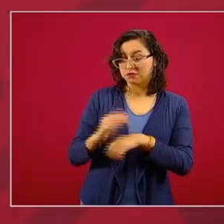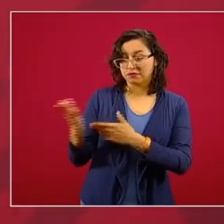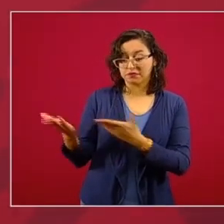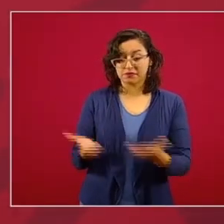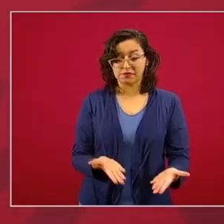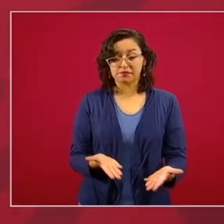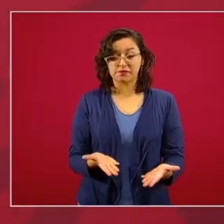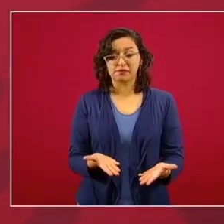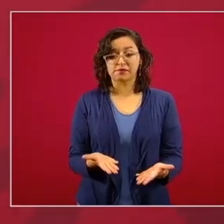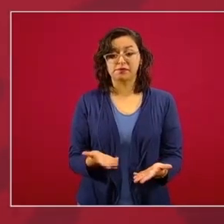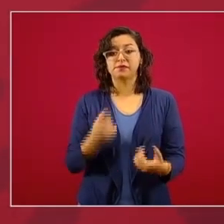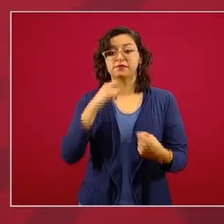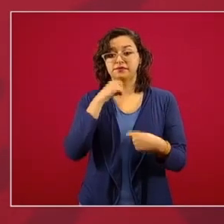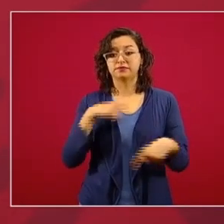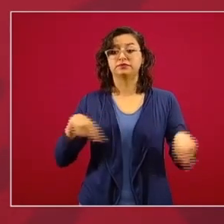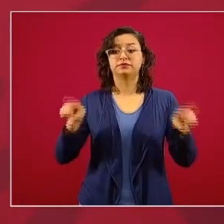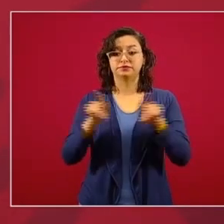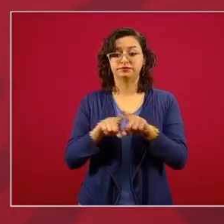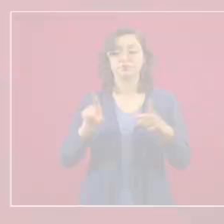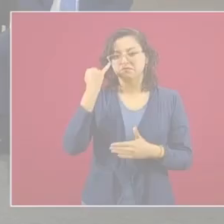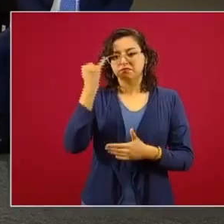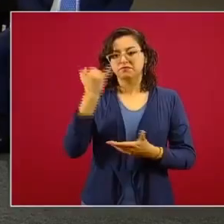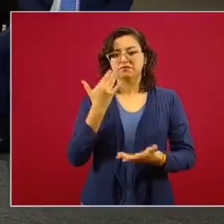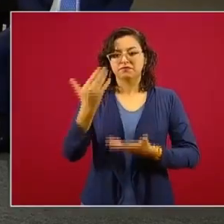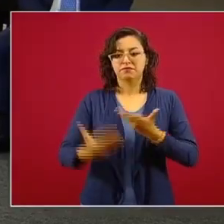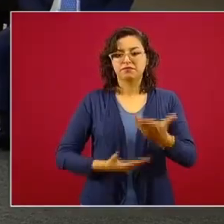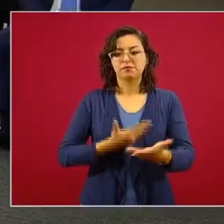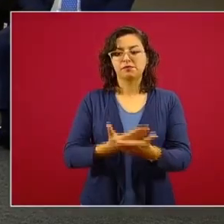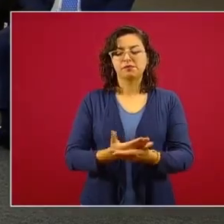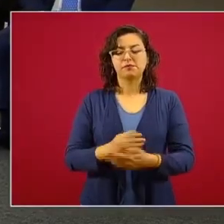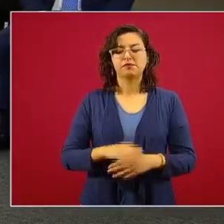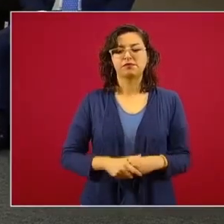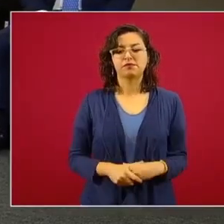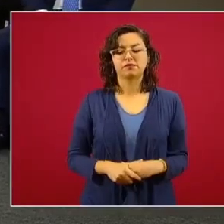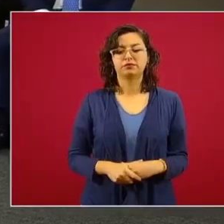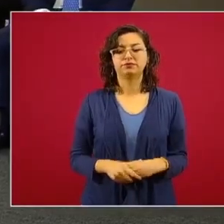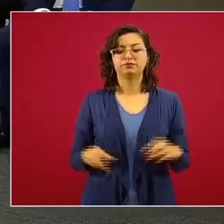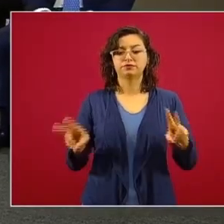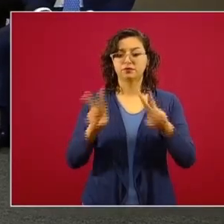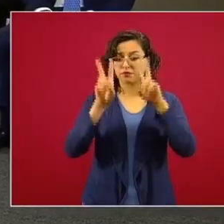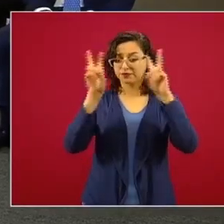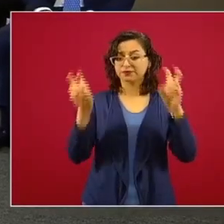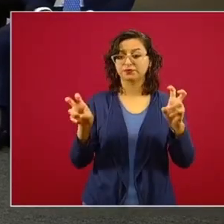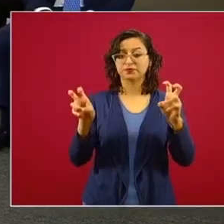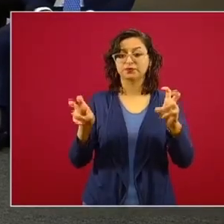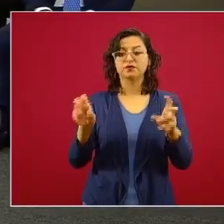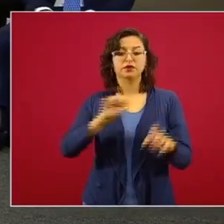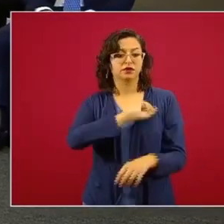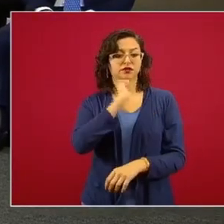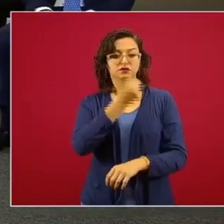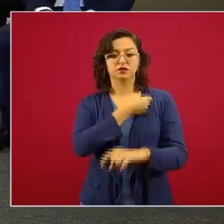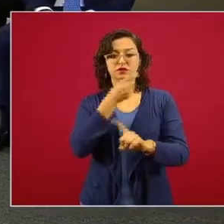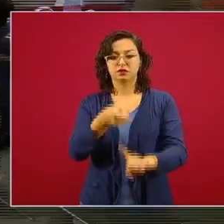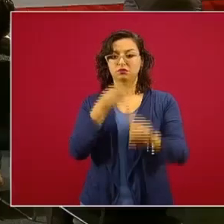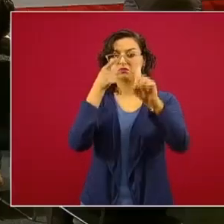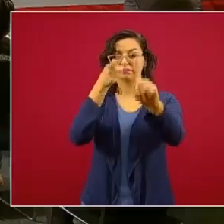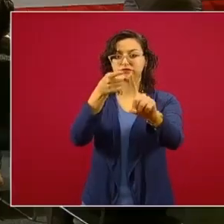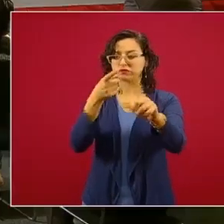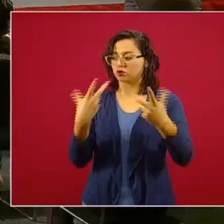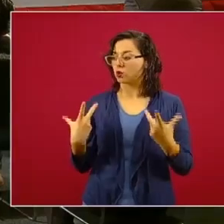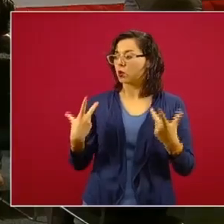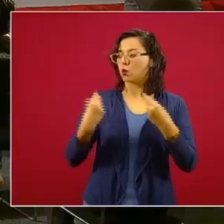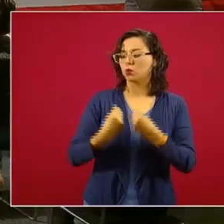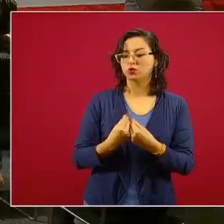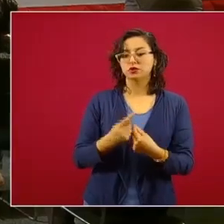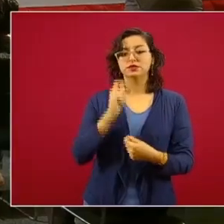presentada la iniciativa Juntos por la Salud. La iniciativa se denomina Juntos por la Salud. Se trata de sumar